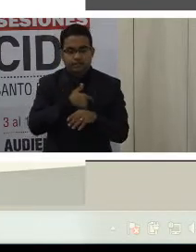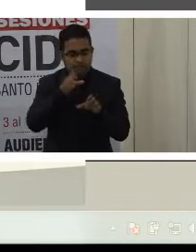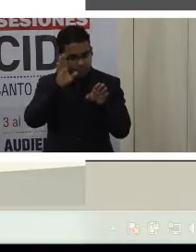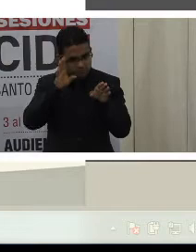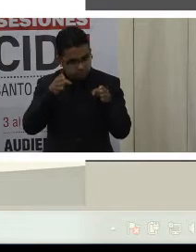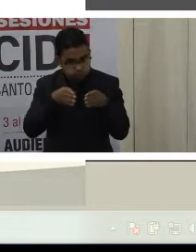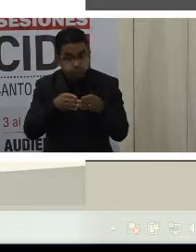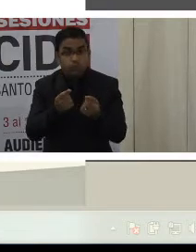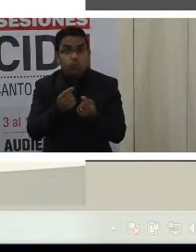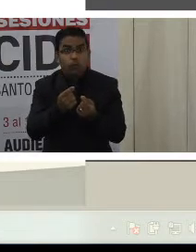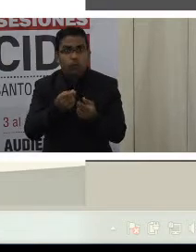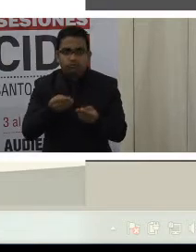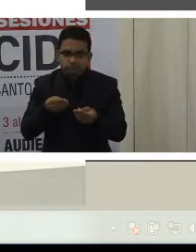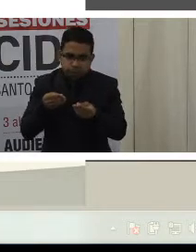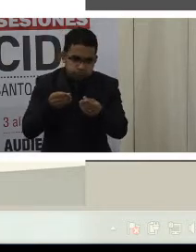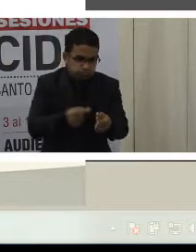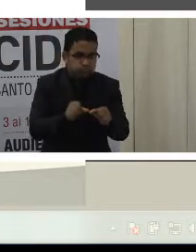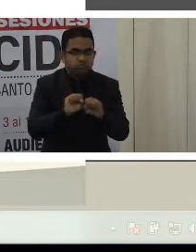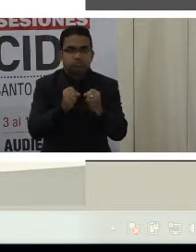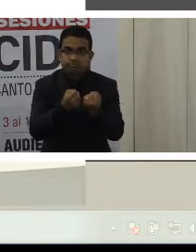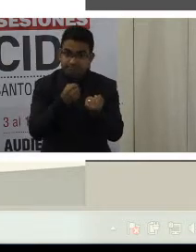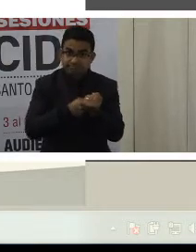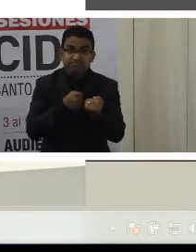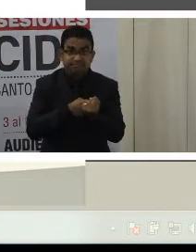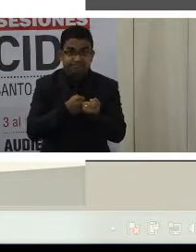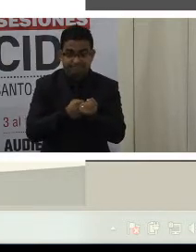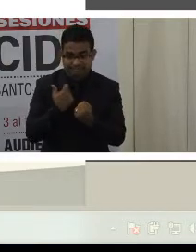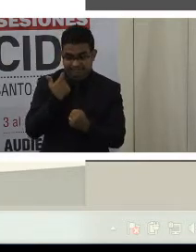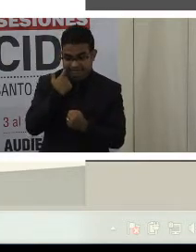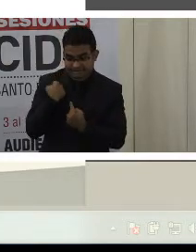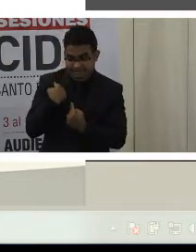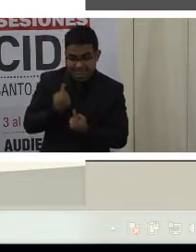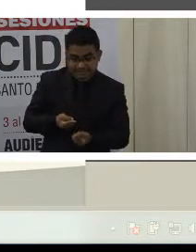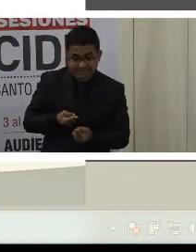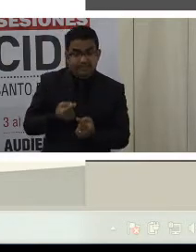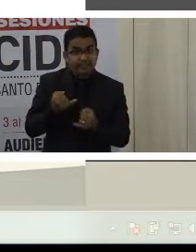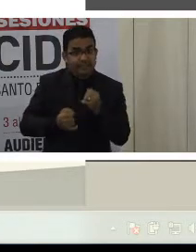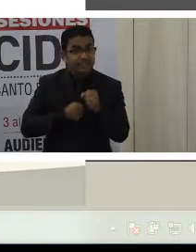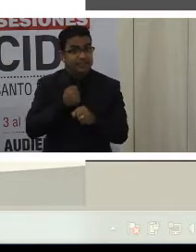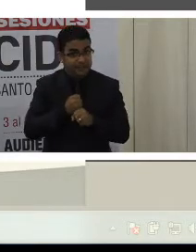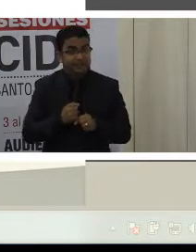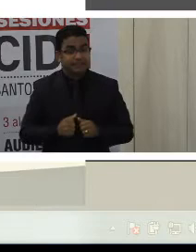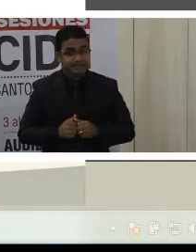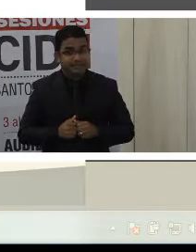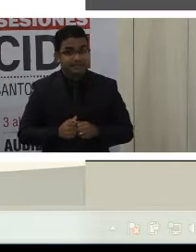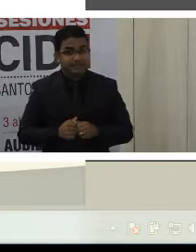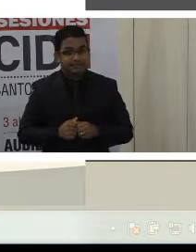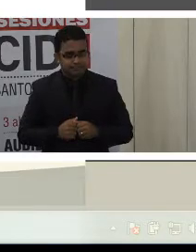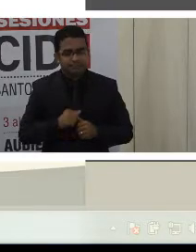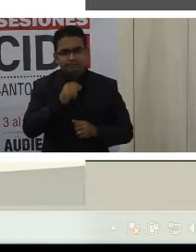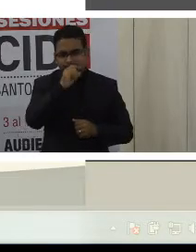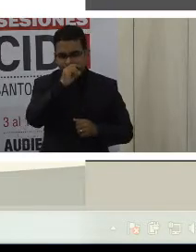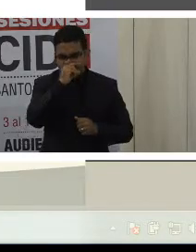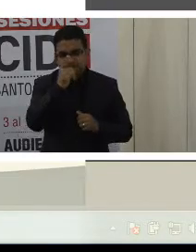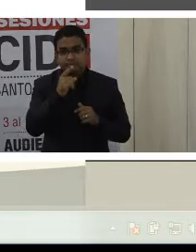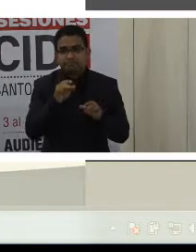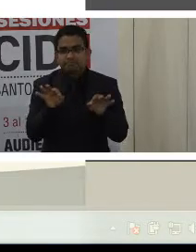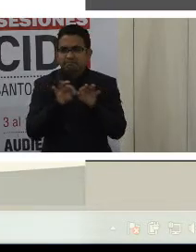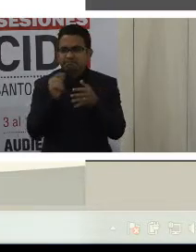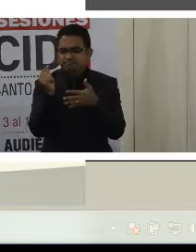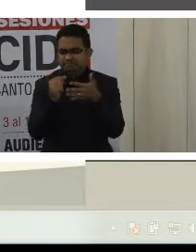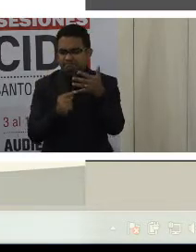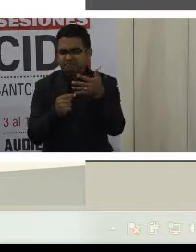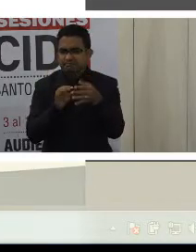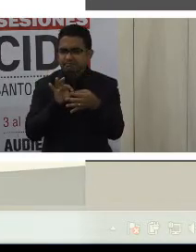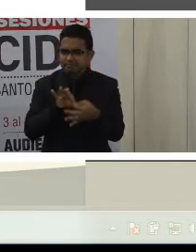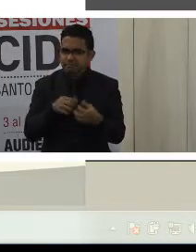a la inversión social durante los últimos años. Entre las acciones más destacadas en esta materia